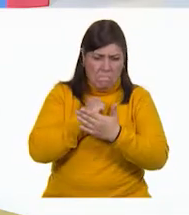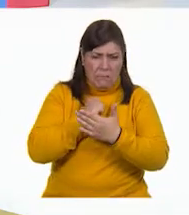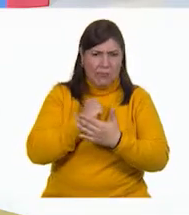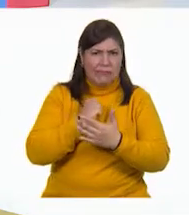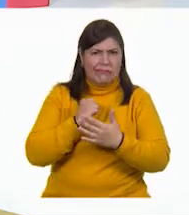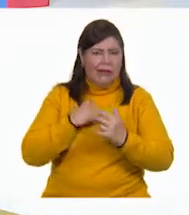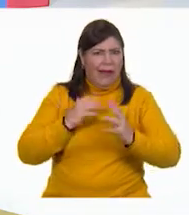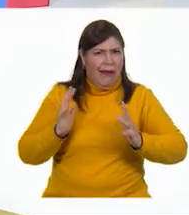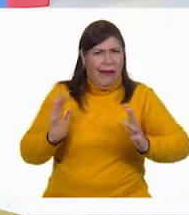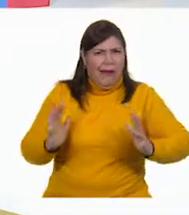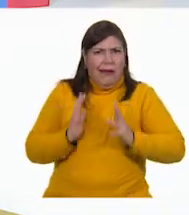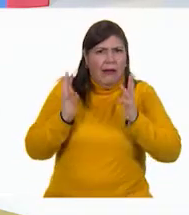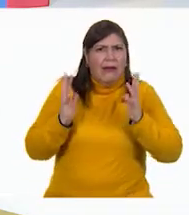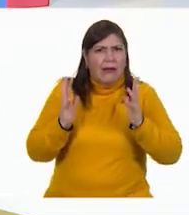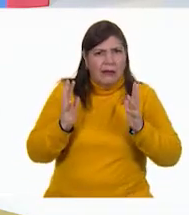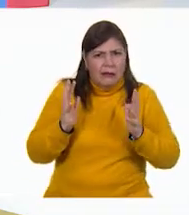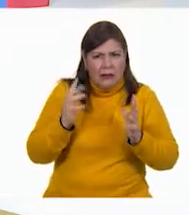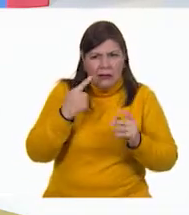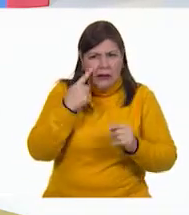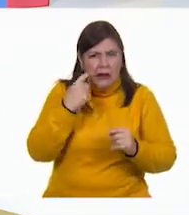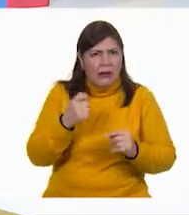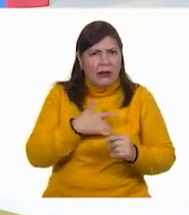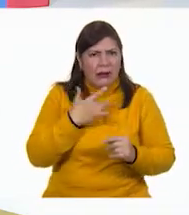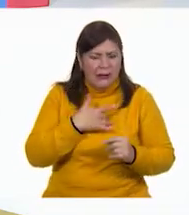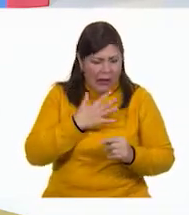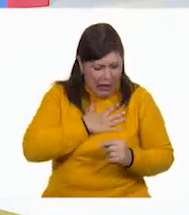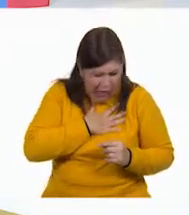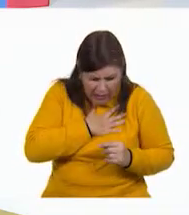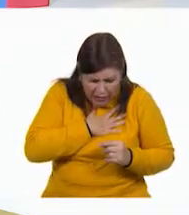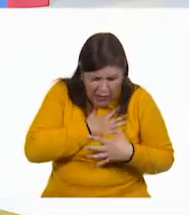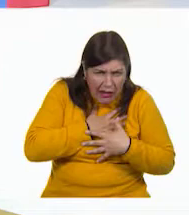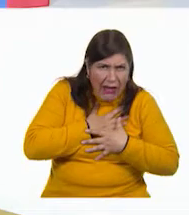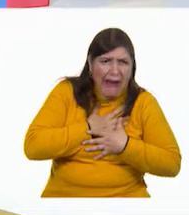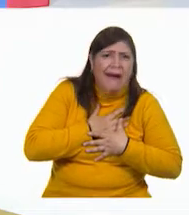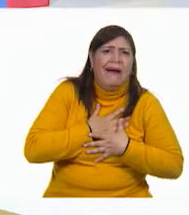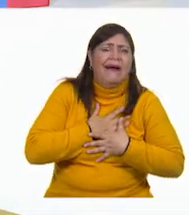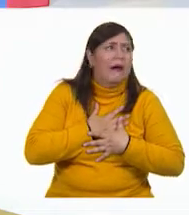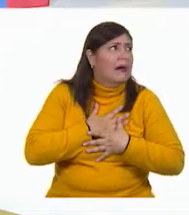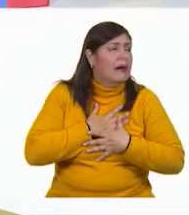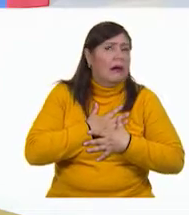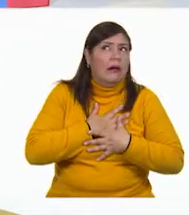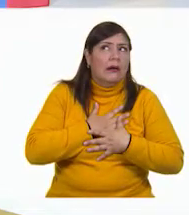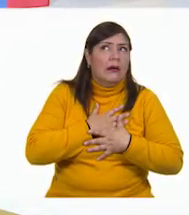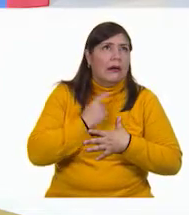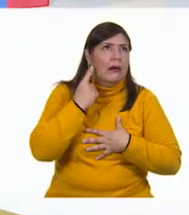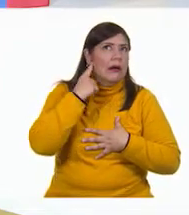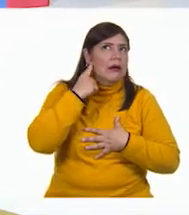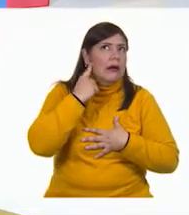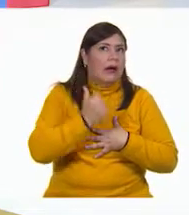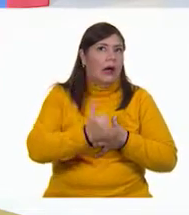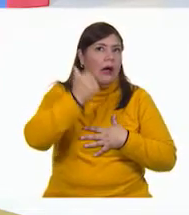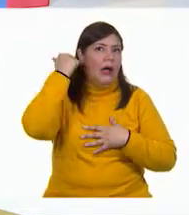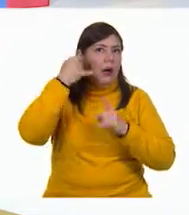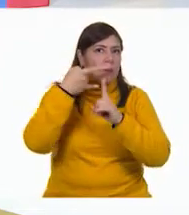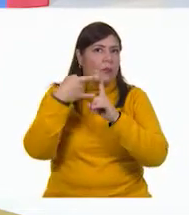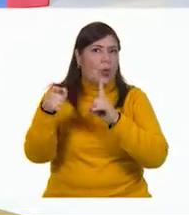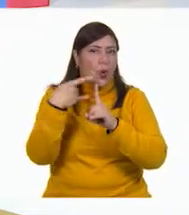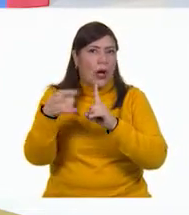sorprende y te golpea así en el pecho. Cuando escuchó que detrás de su puerta había